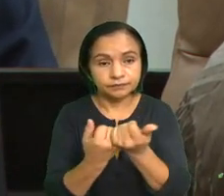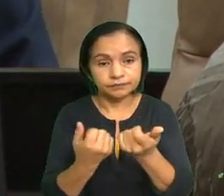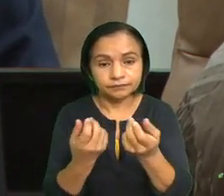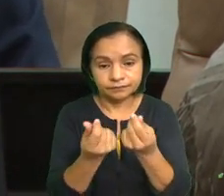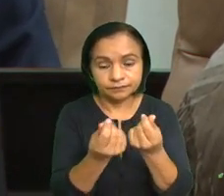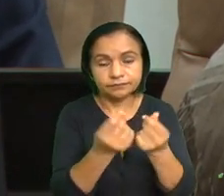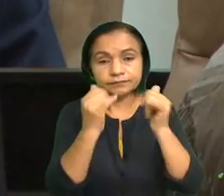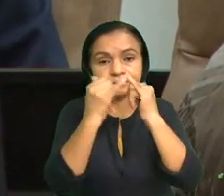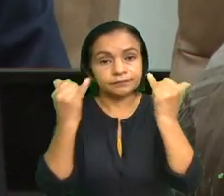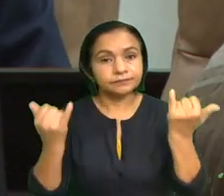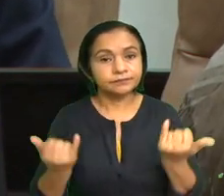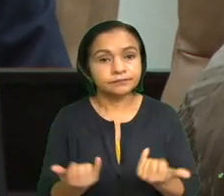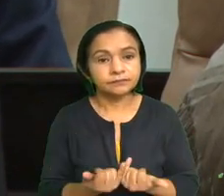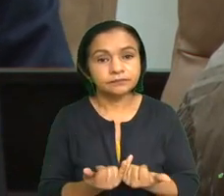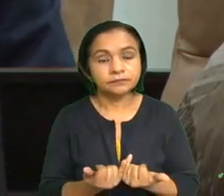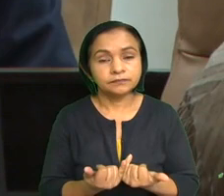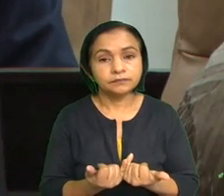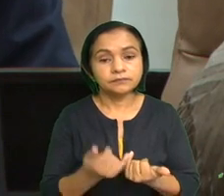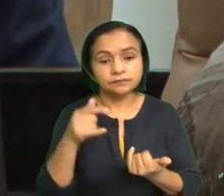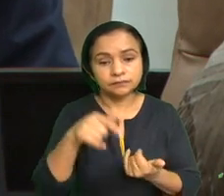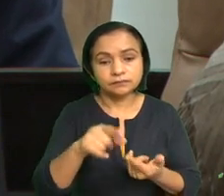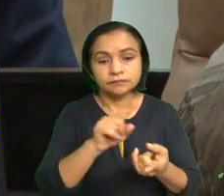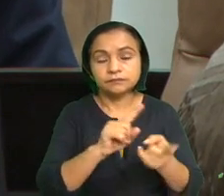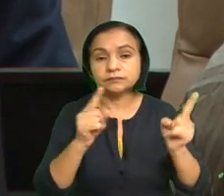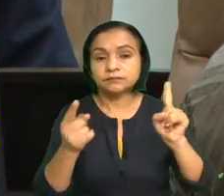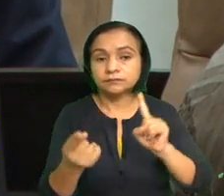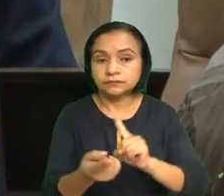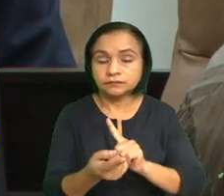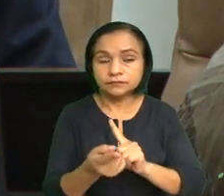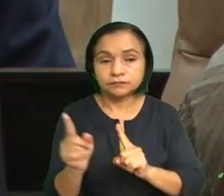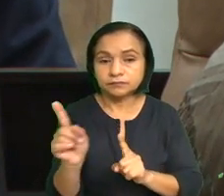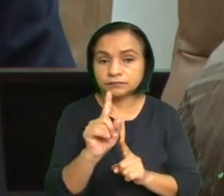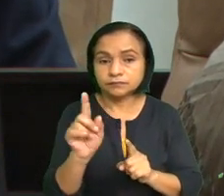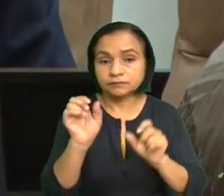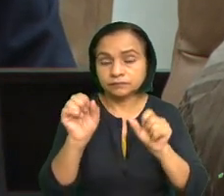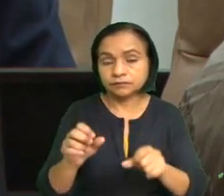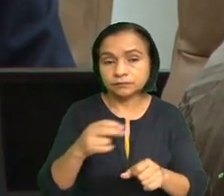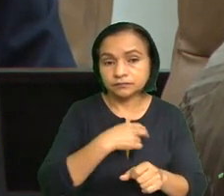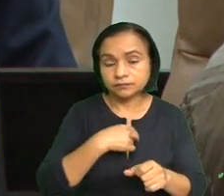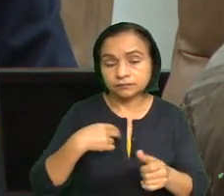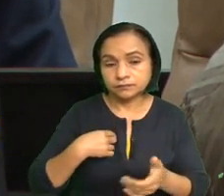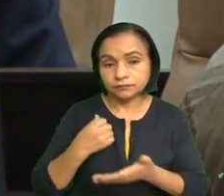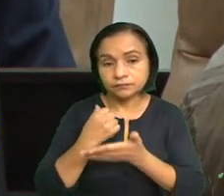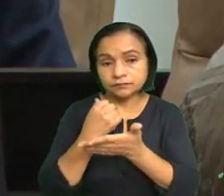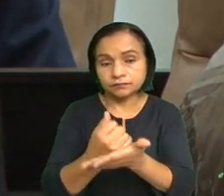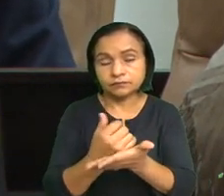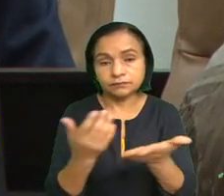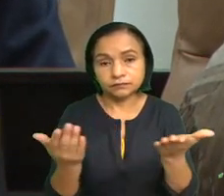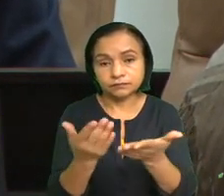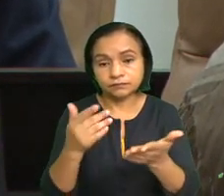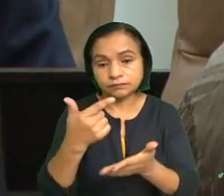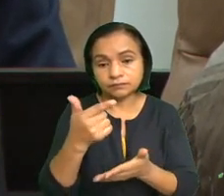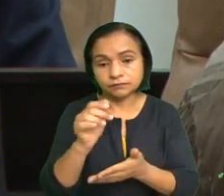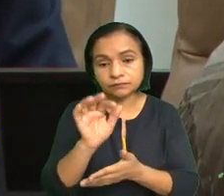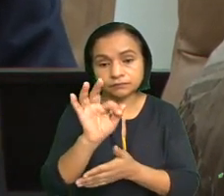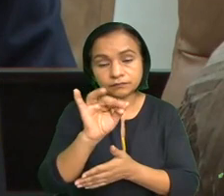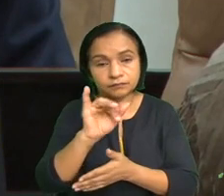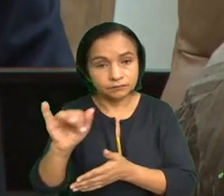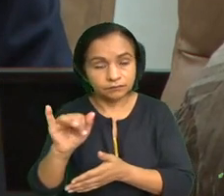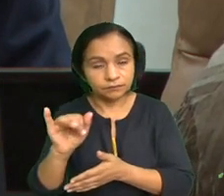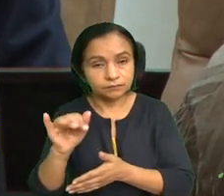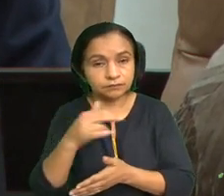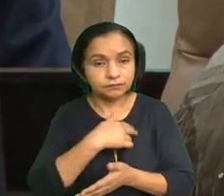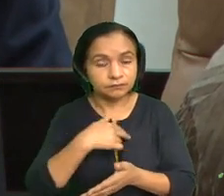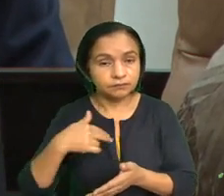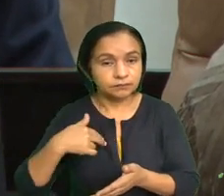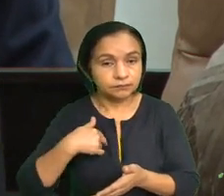Internacional. Estas reformas no solo permiten cumplir con las recomendaciones del GAFI, sino además